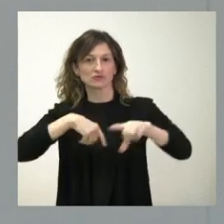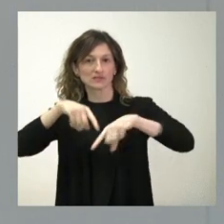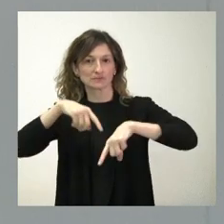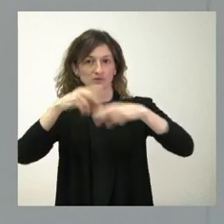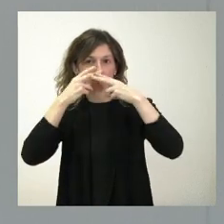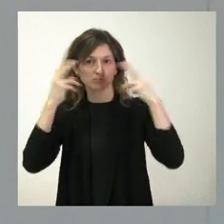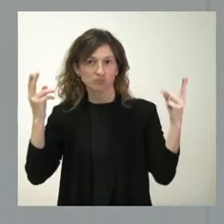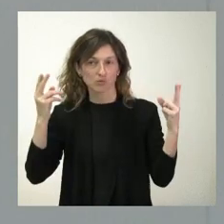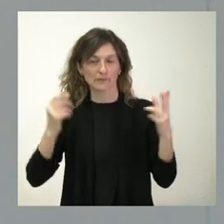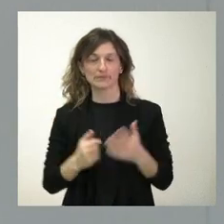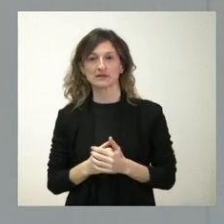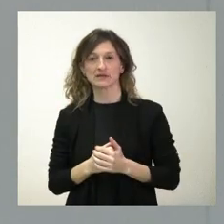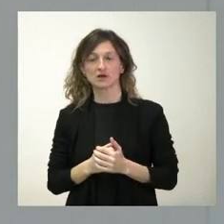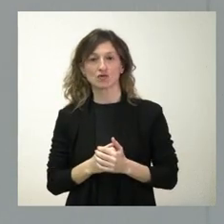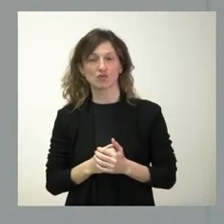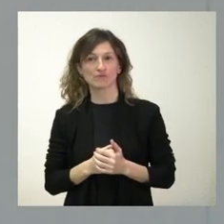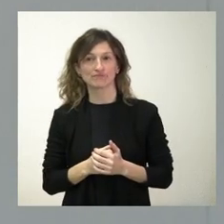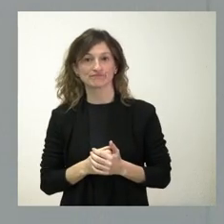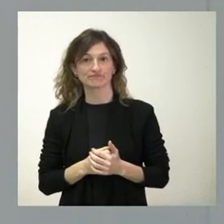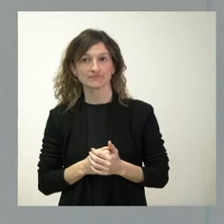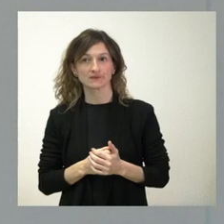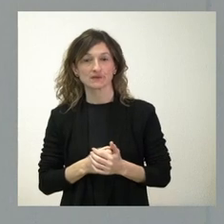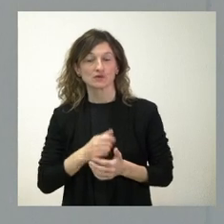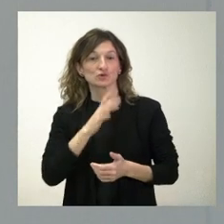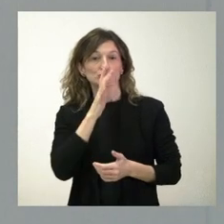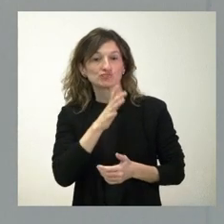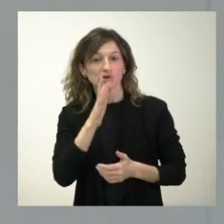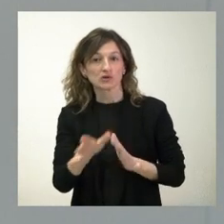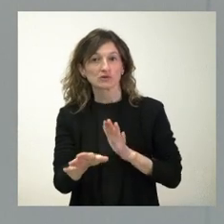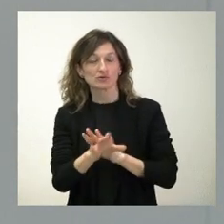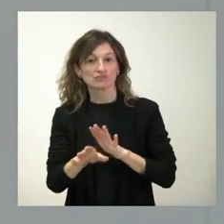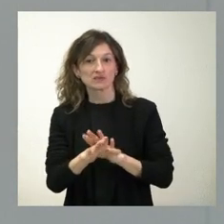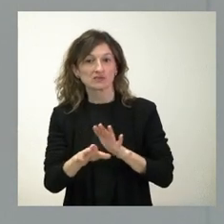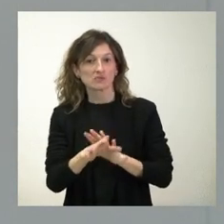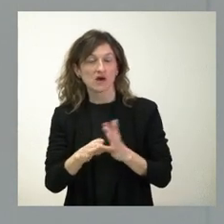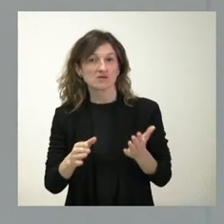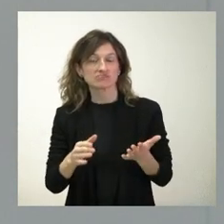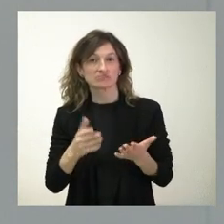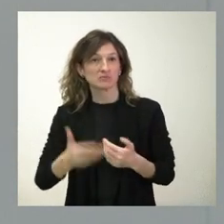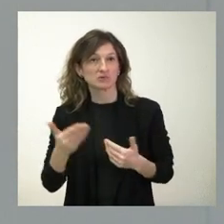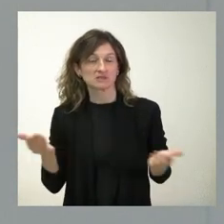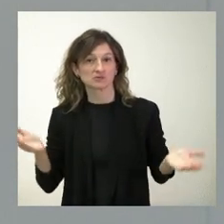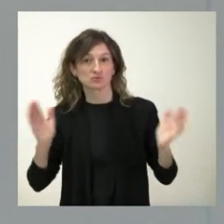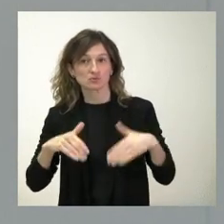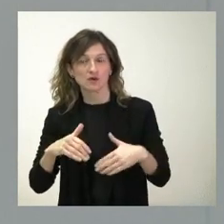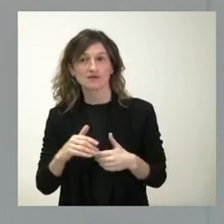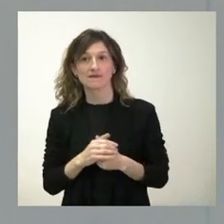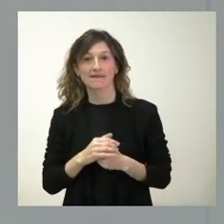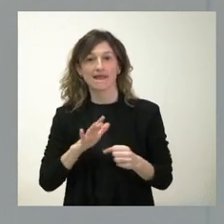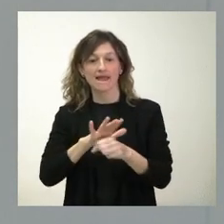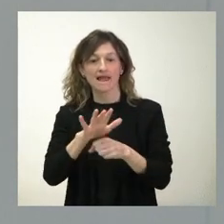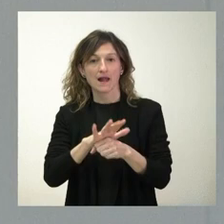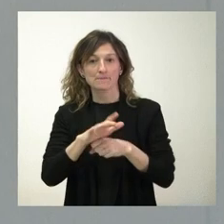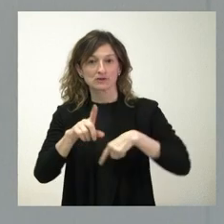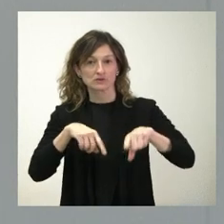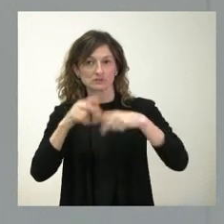público con carácter obligatorio. No había grandes motivos para que sí lo fueran en el transporte público y no en otros ámbitos. También